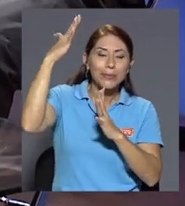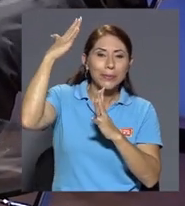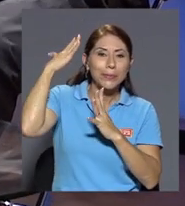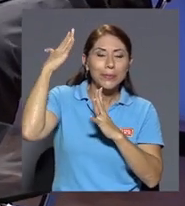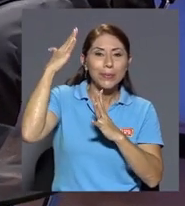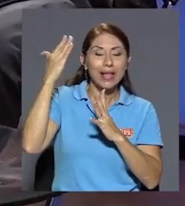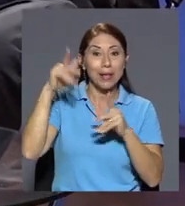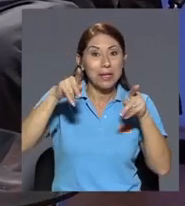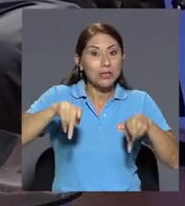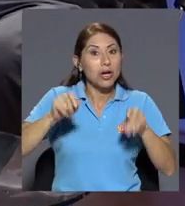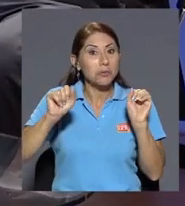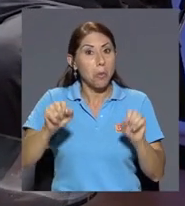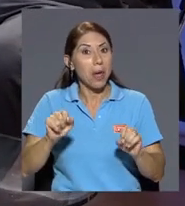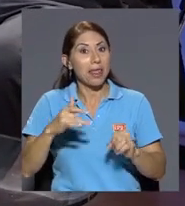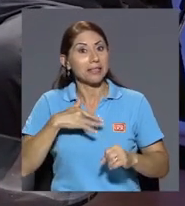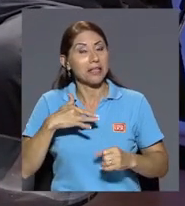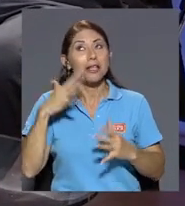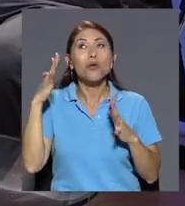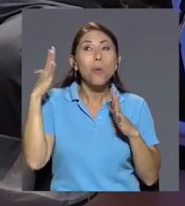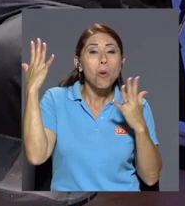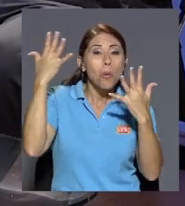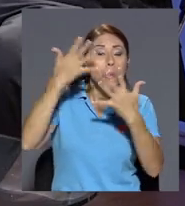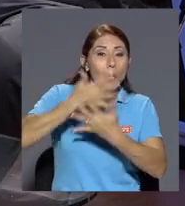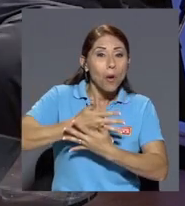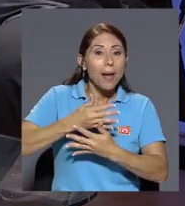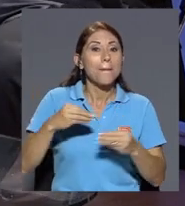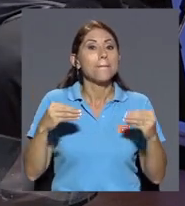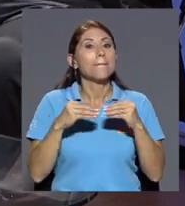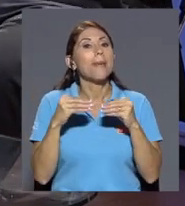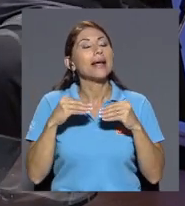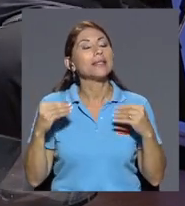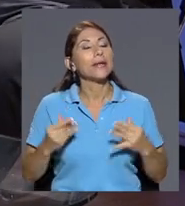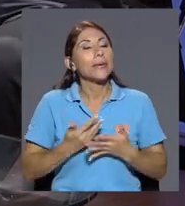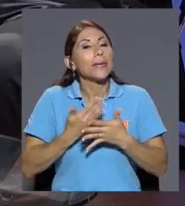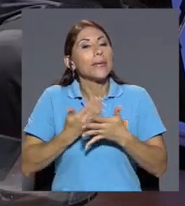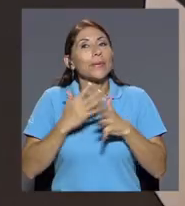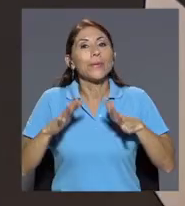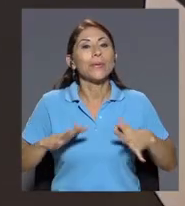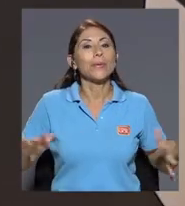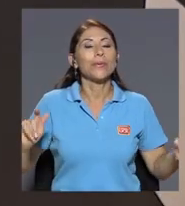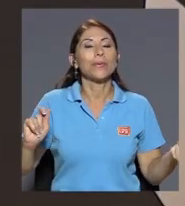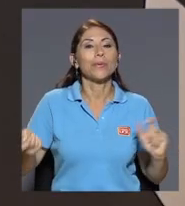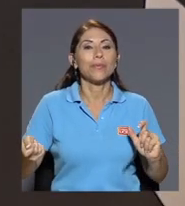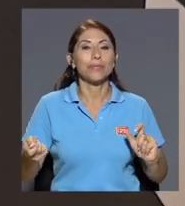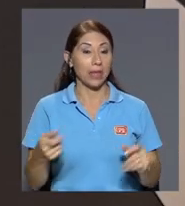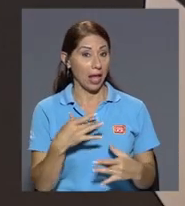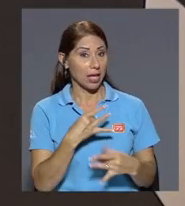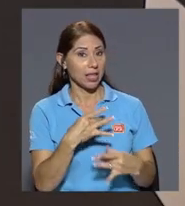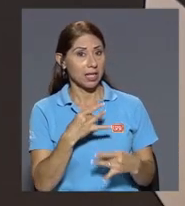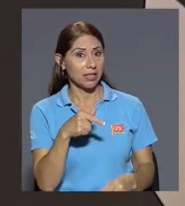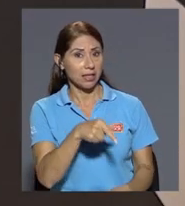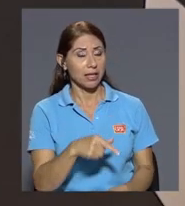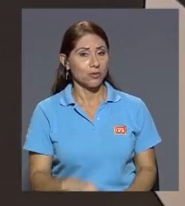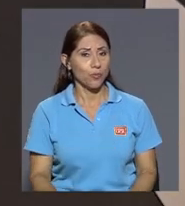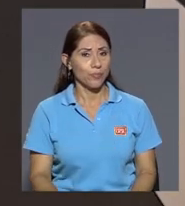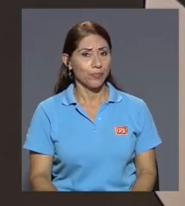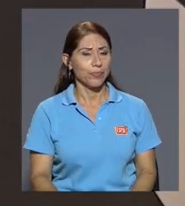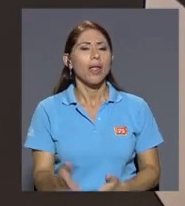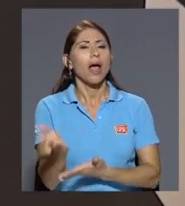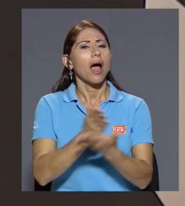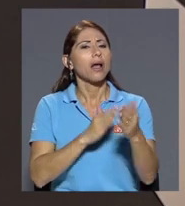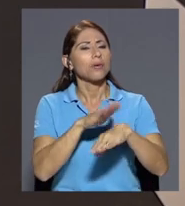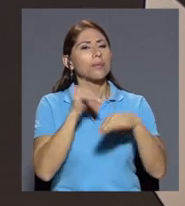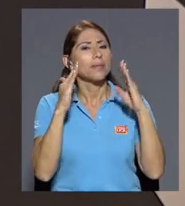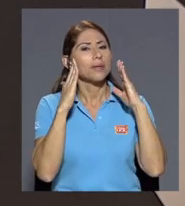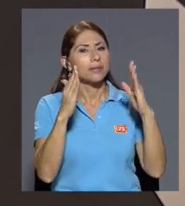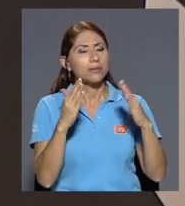árboles y este volver climáticamente más amena y agradable ah que interesante eso don Rodolfo hay algo que me